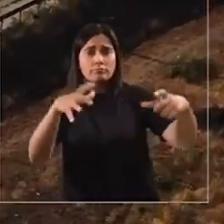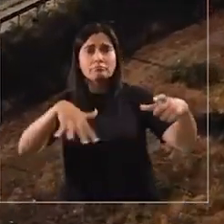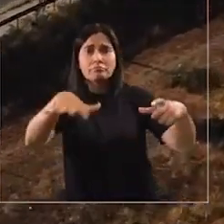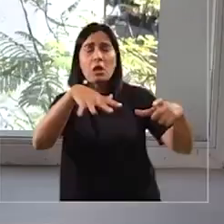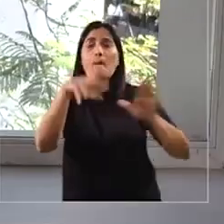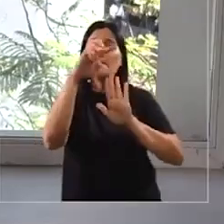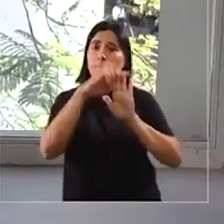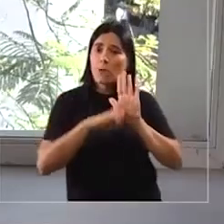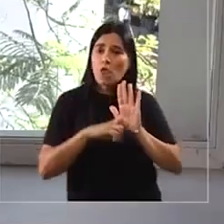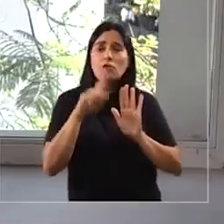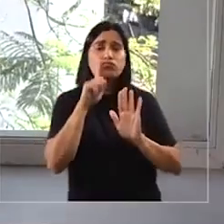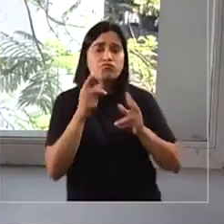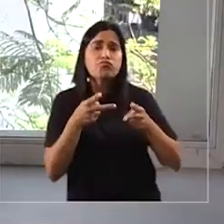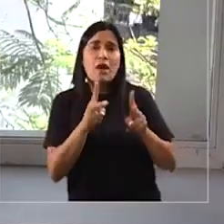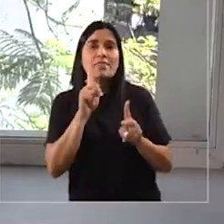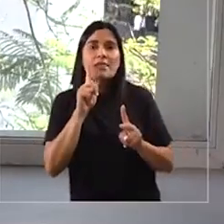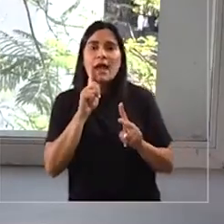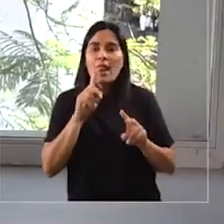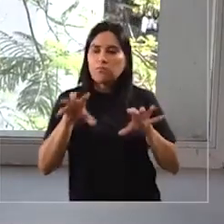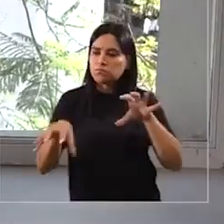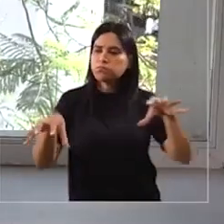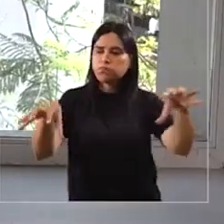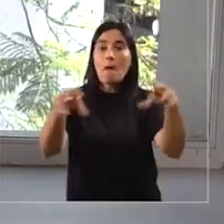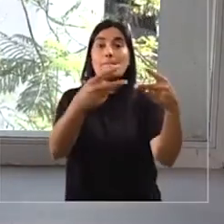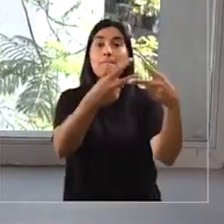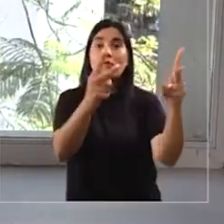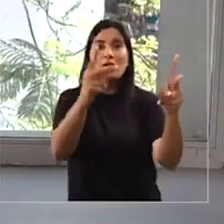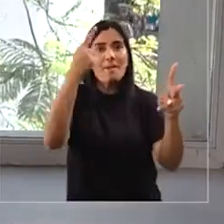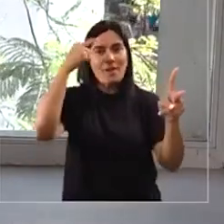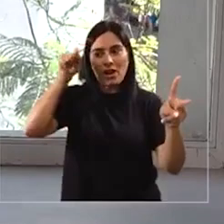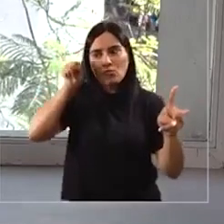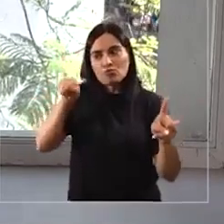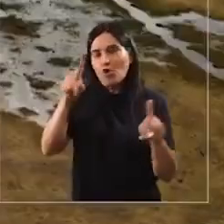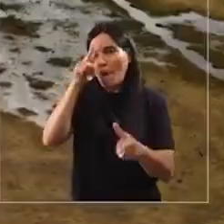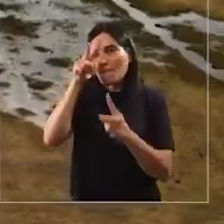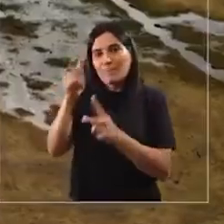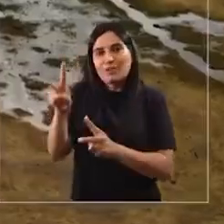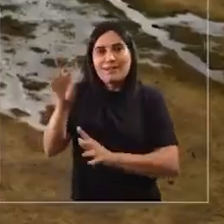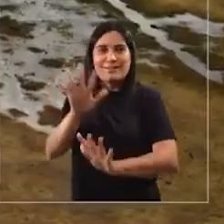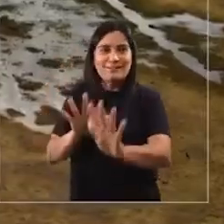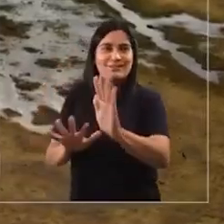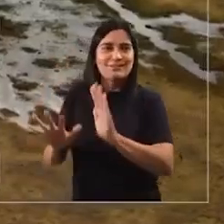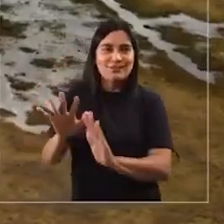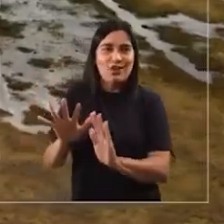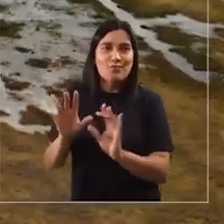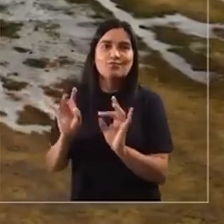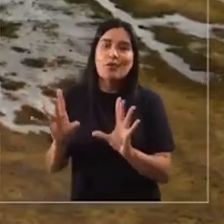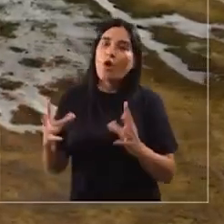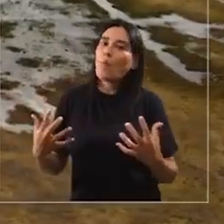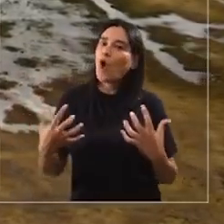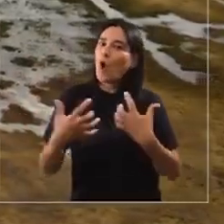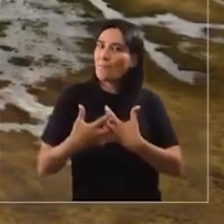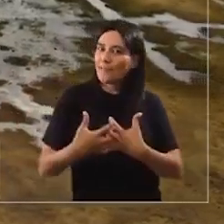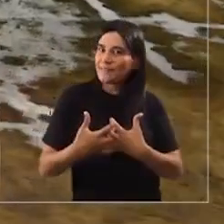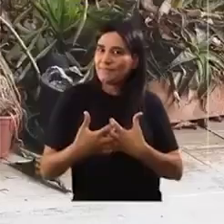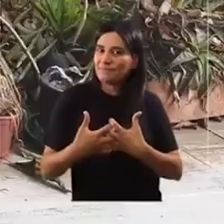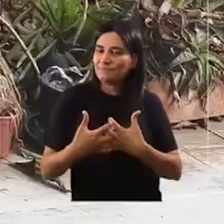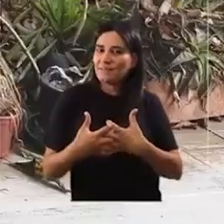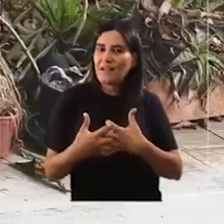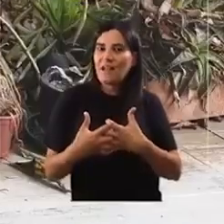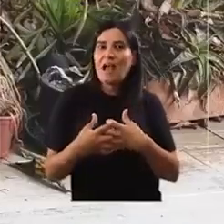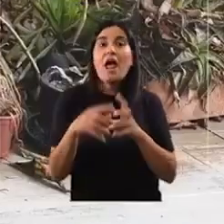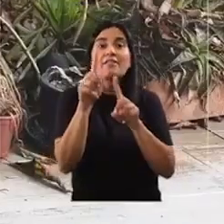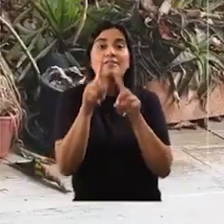echar a andar en nuestros proyectos, tener esta cantidad de infraestructura pública, pero ahora reconociendo y protegiendo a los humedales de una manera compatible.